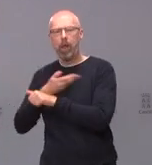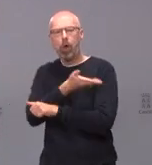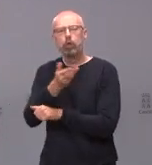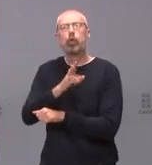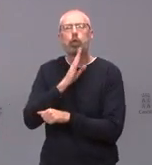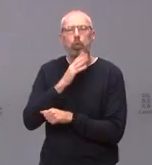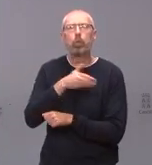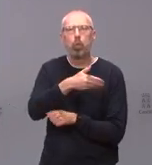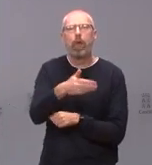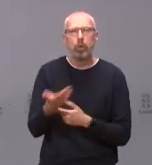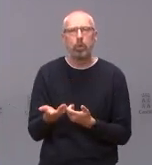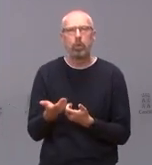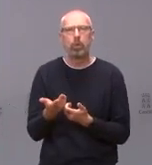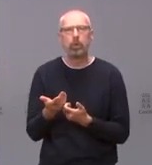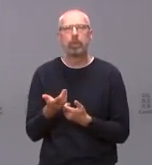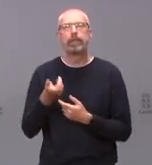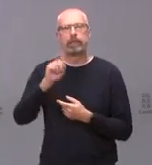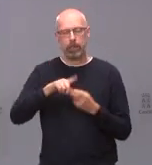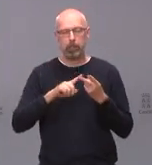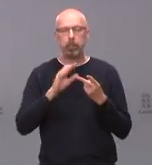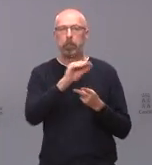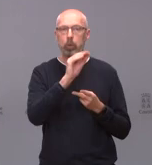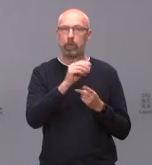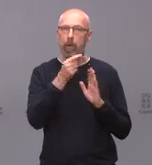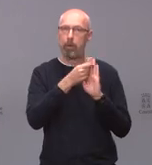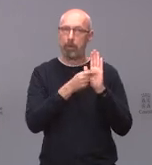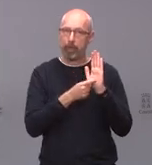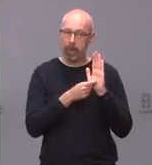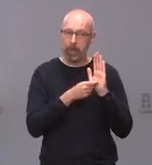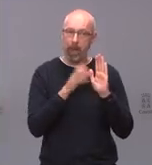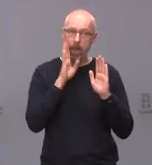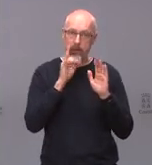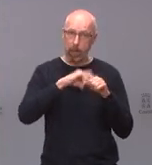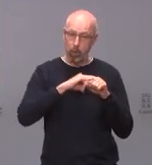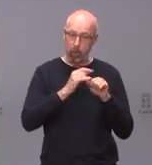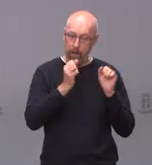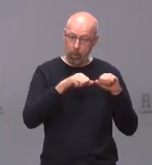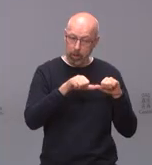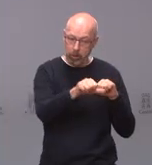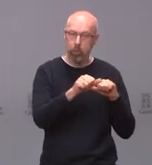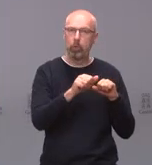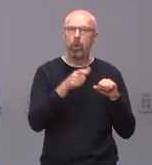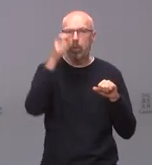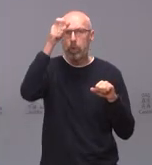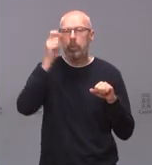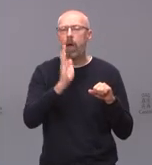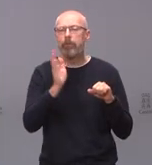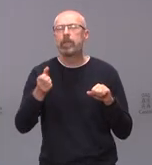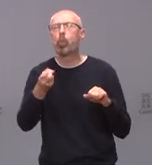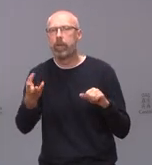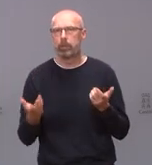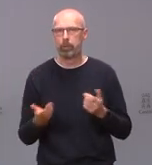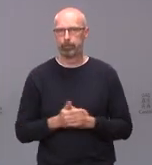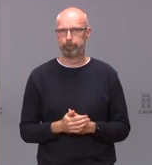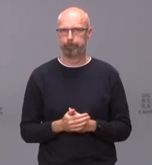¿a cuántos municipios puede afectar las medidas que van a tomar ustedes el lunes? Gracias Bien sobre el asunto de la vacunación